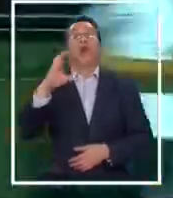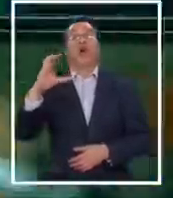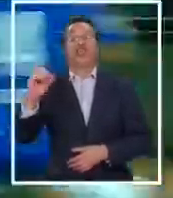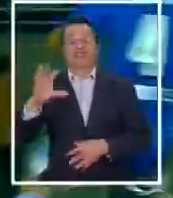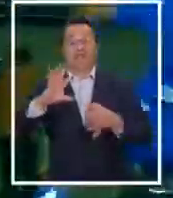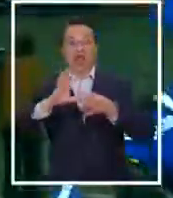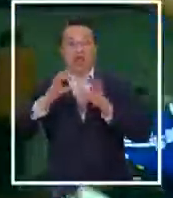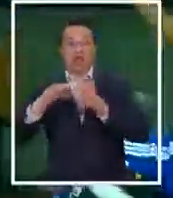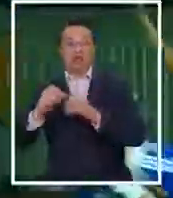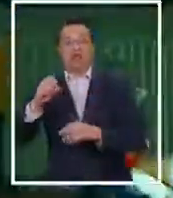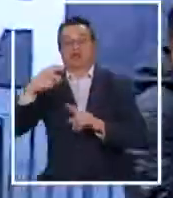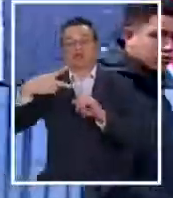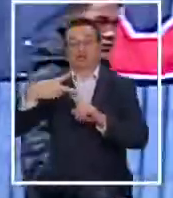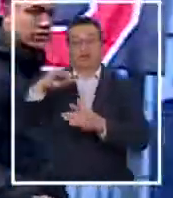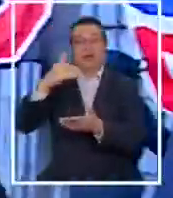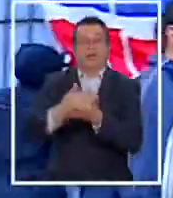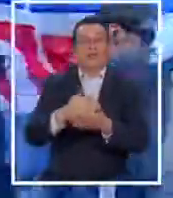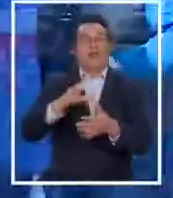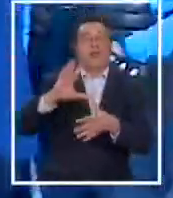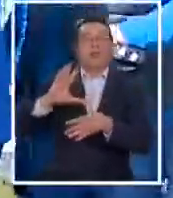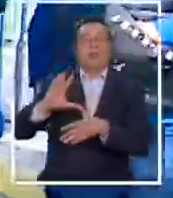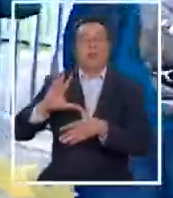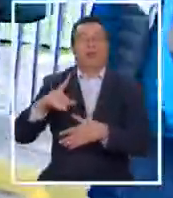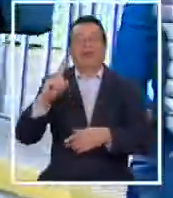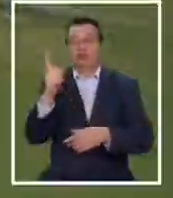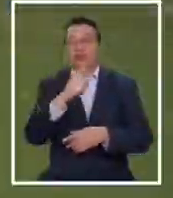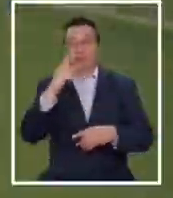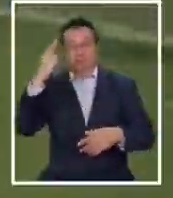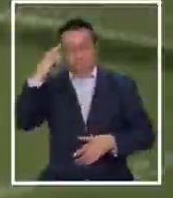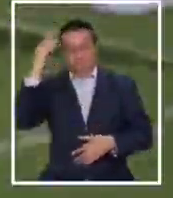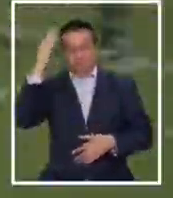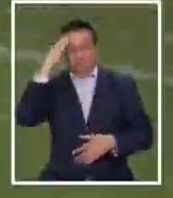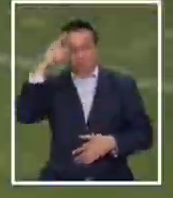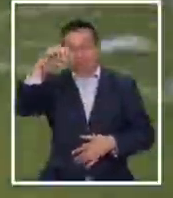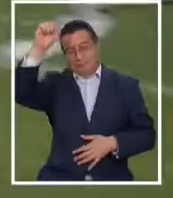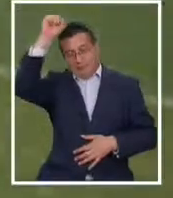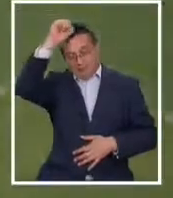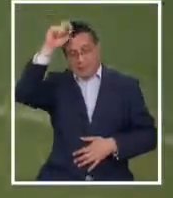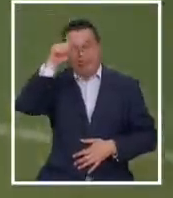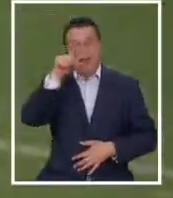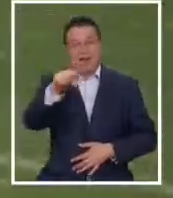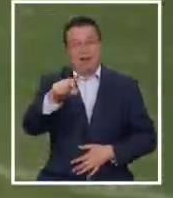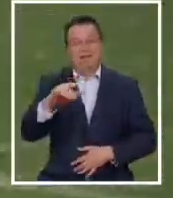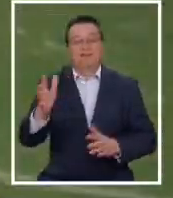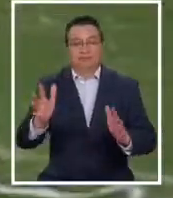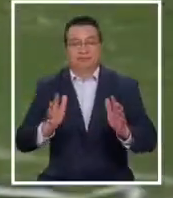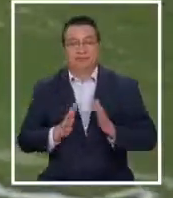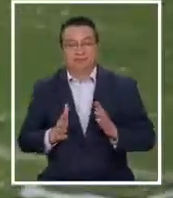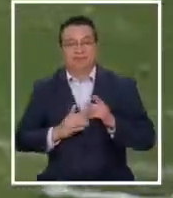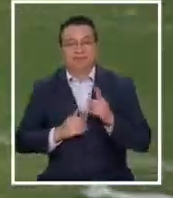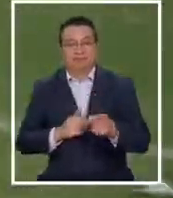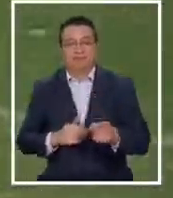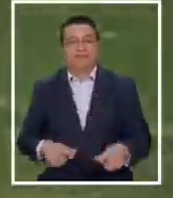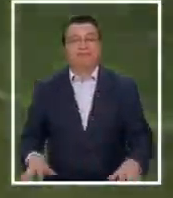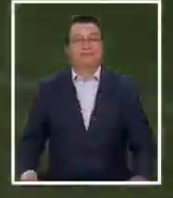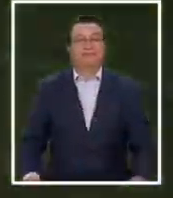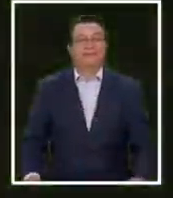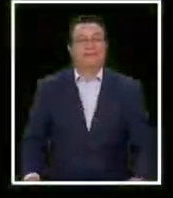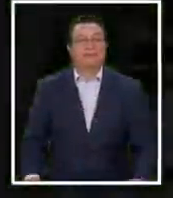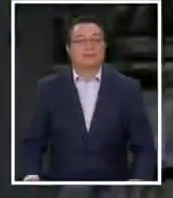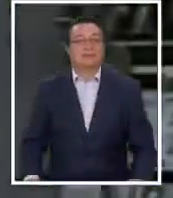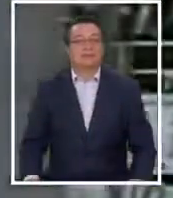y bicampeón de América. Todo eso está en la vitrina de Johnny Cristian Herrera Muñoz o simplemente el Samurái Azul.